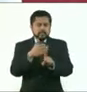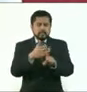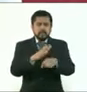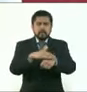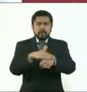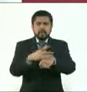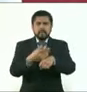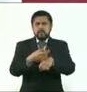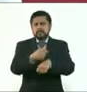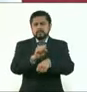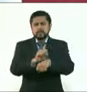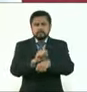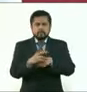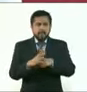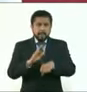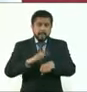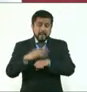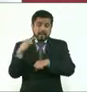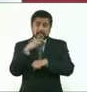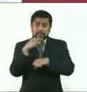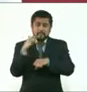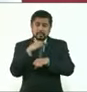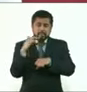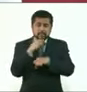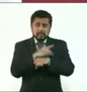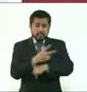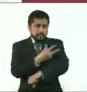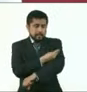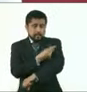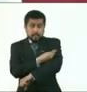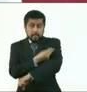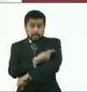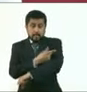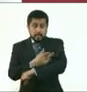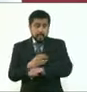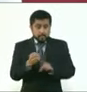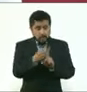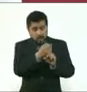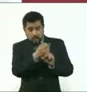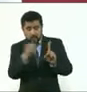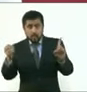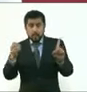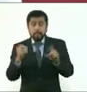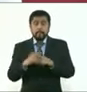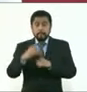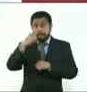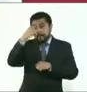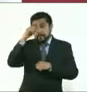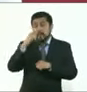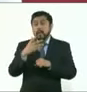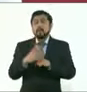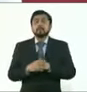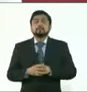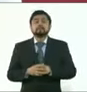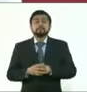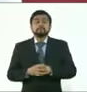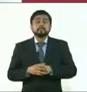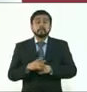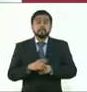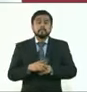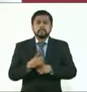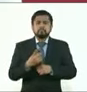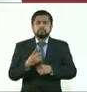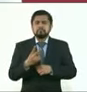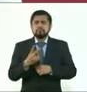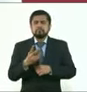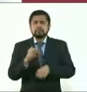semanas. Que vacunemos lo más rápido posible y lo mejor posible para que en pocas semanas,